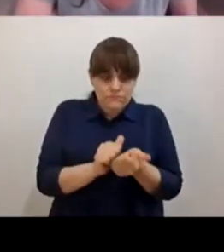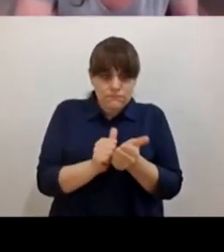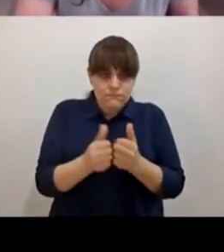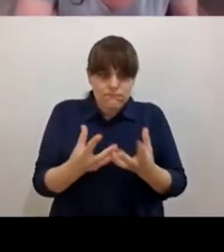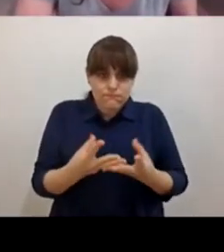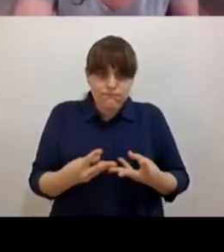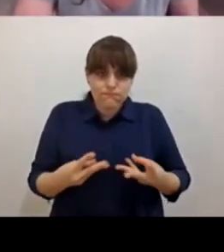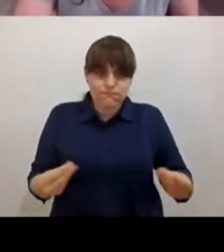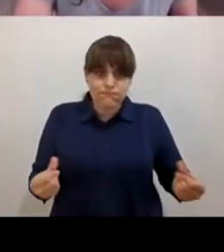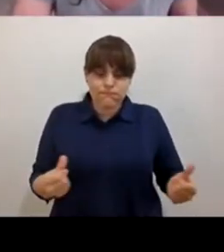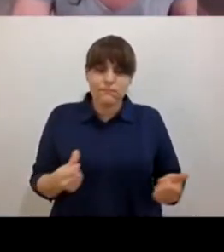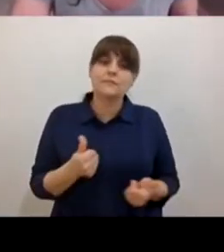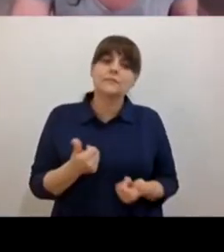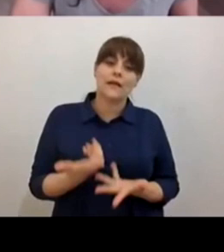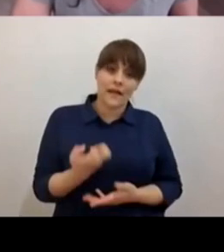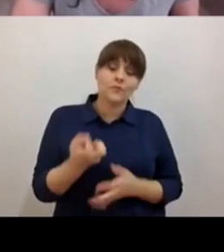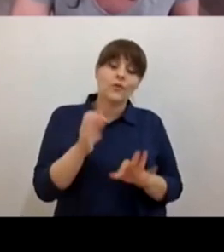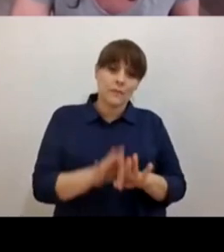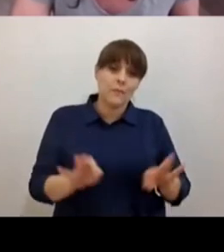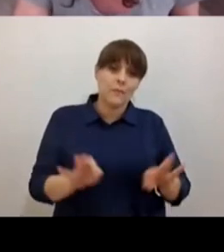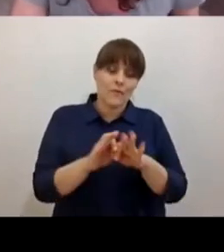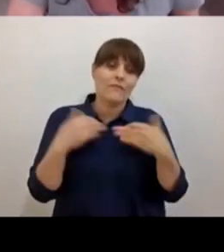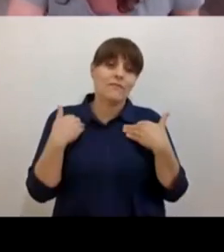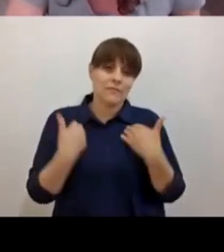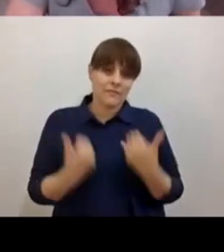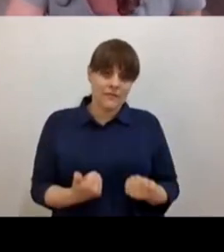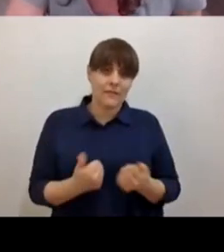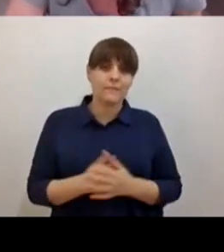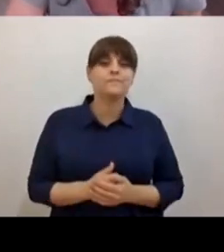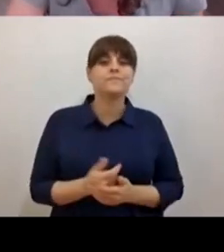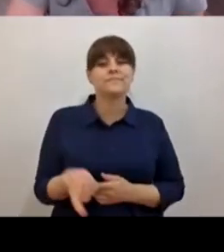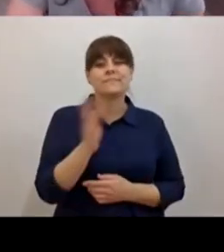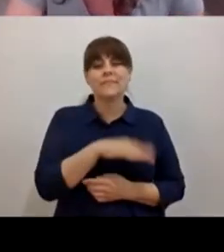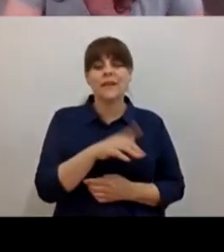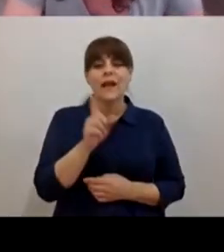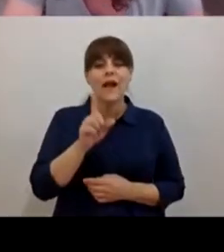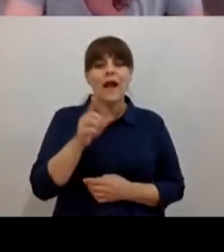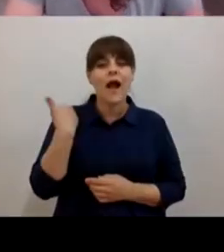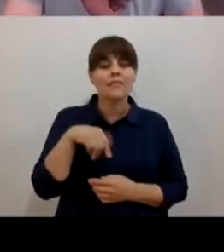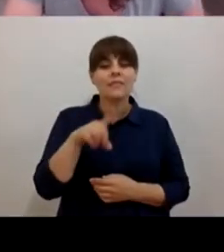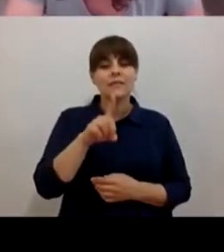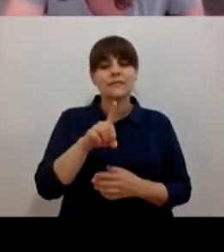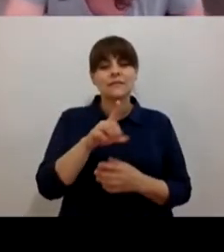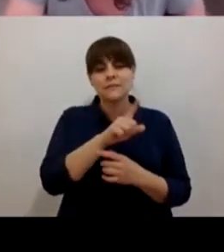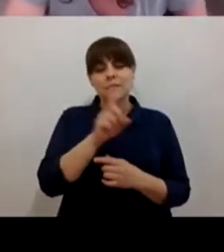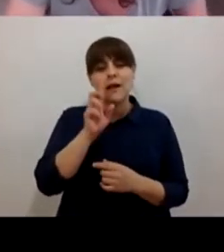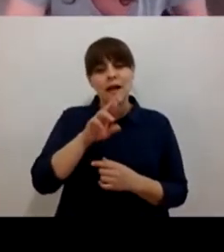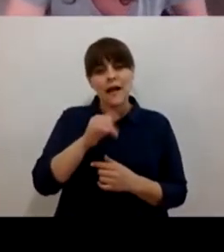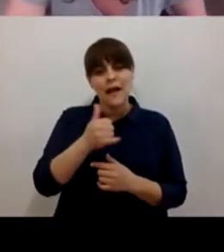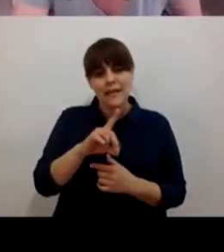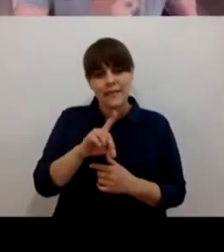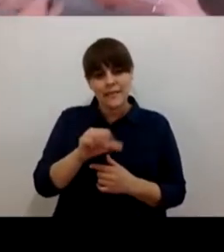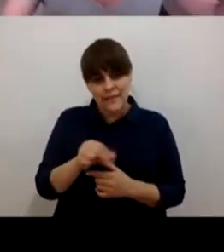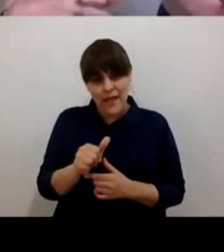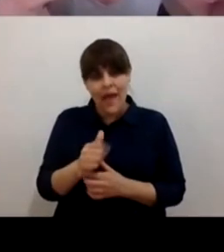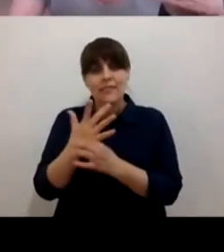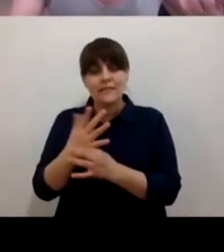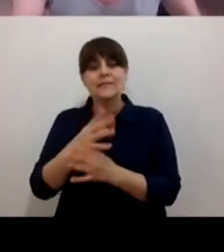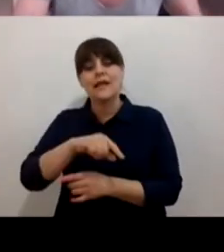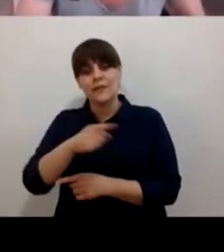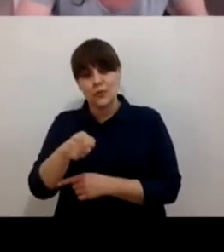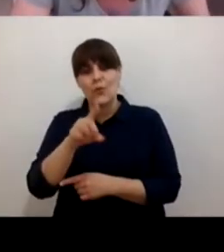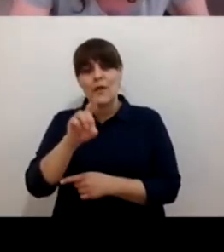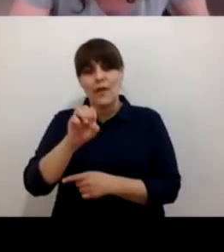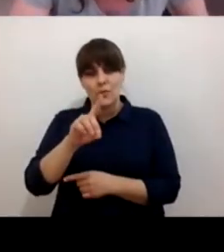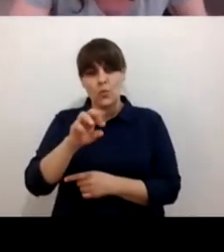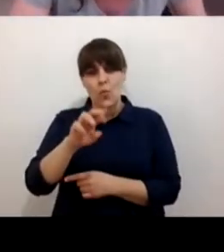importante partiendo de lo que decías Reina y de lo que decías tú Eduardo de los rituales virtuales y de la